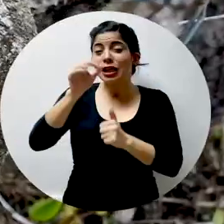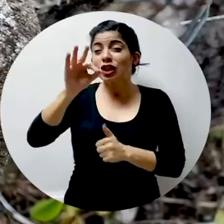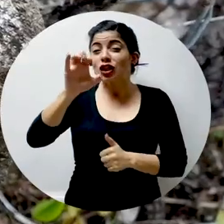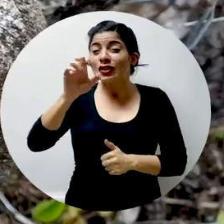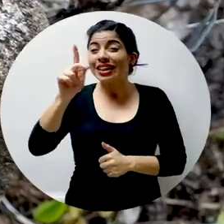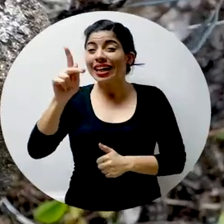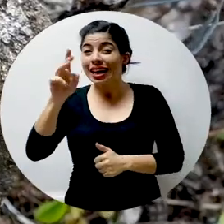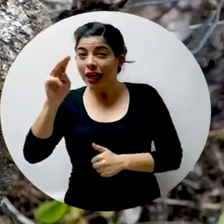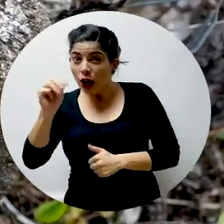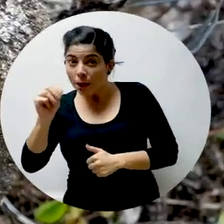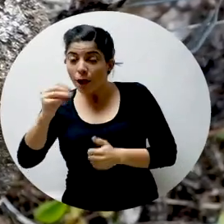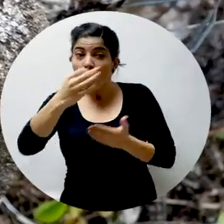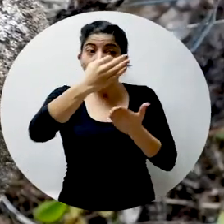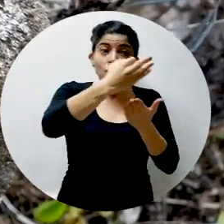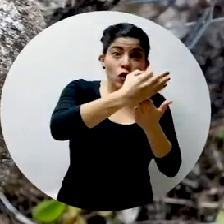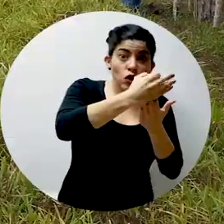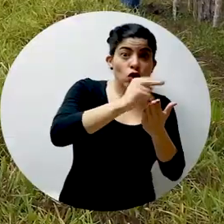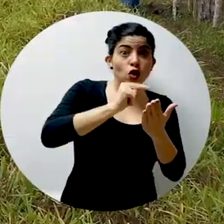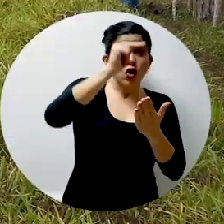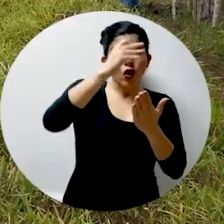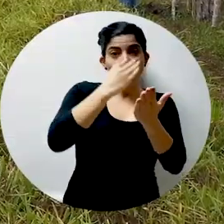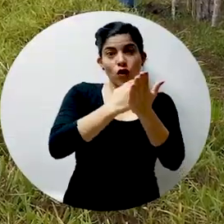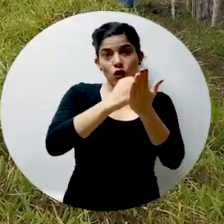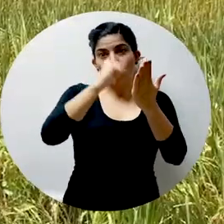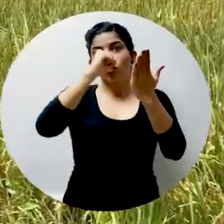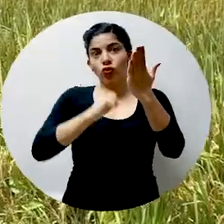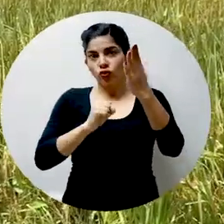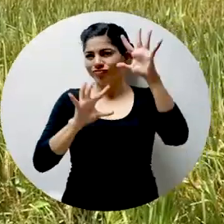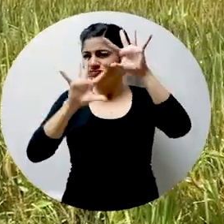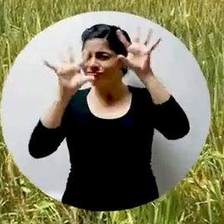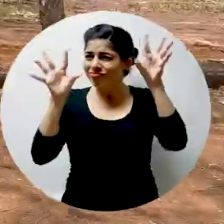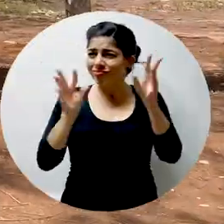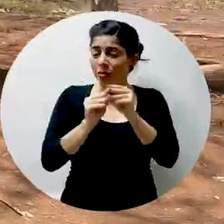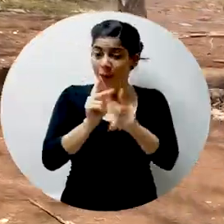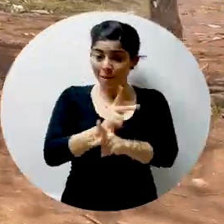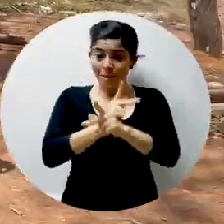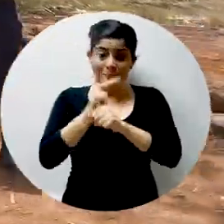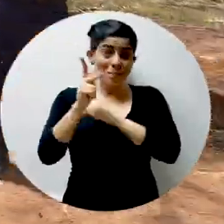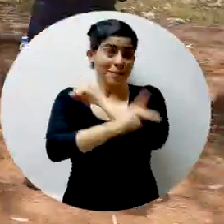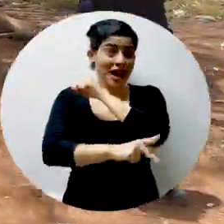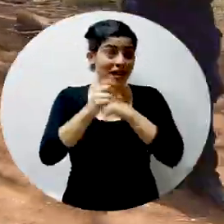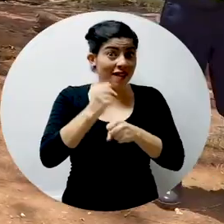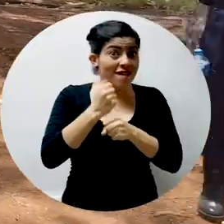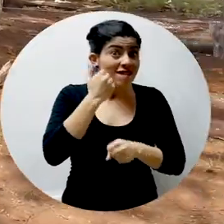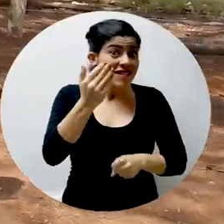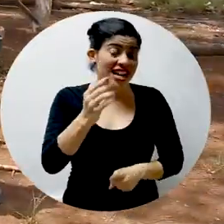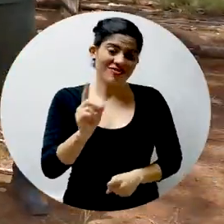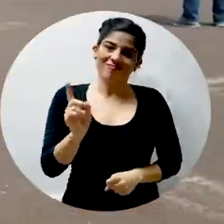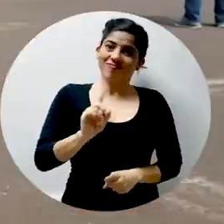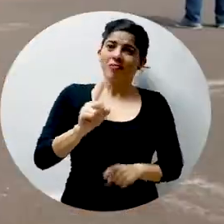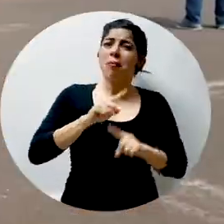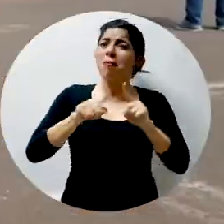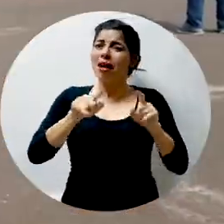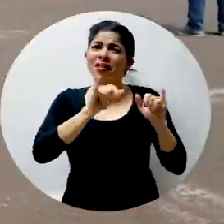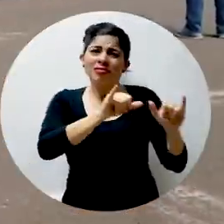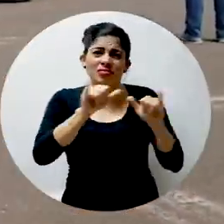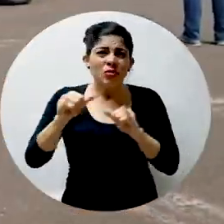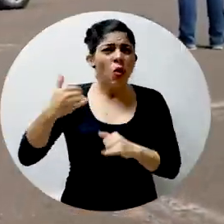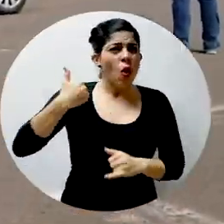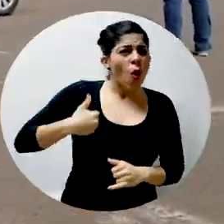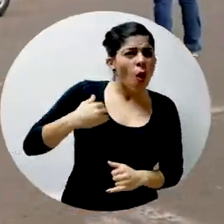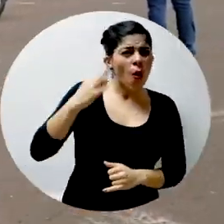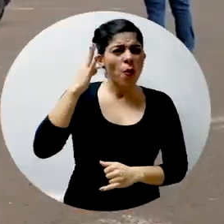kilómetros, tanto en puntos limítrofes al norte como al sur del país. Proteger el país no es una tarea fácil, pero ahí están